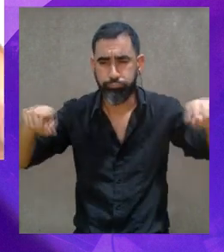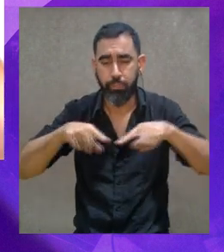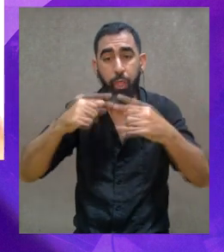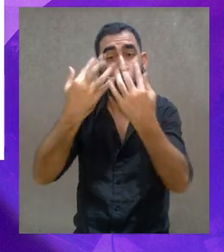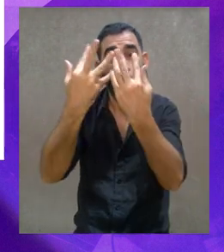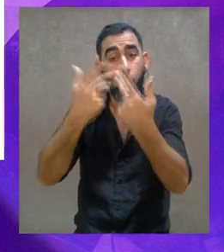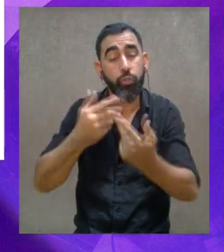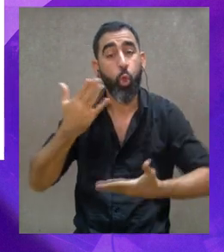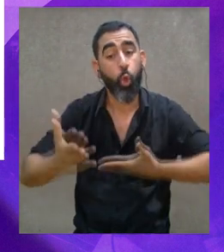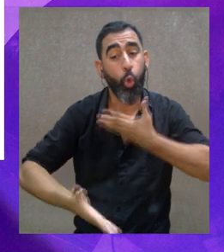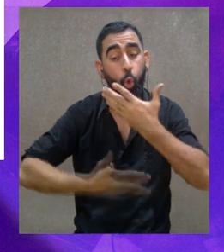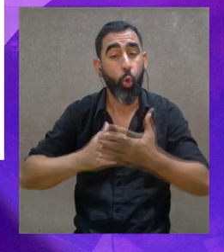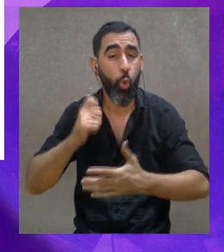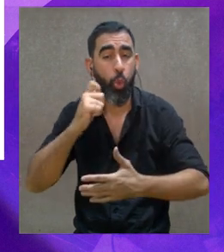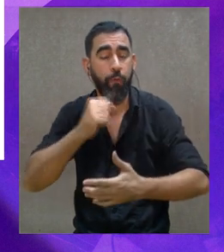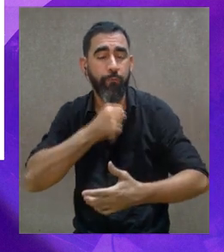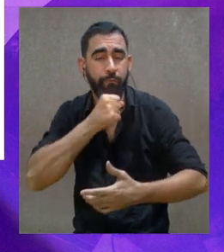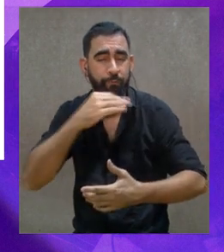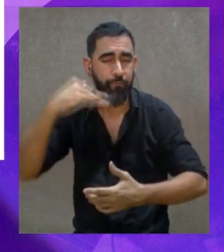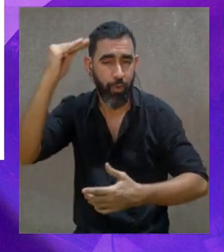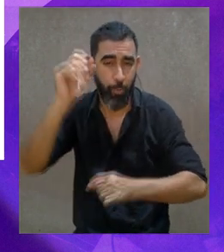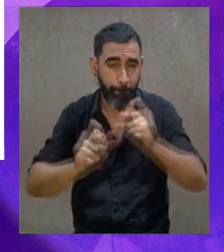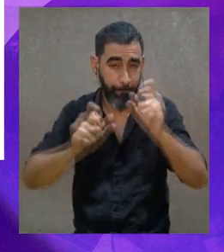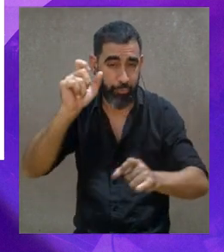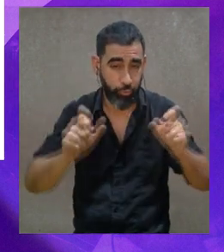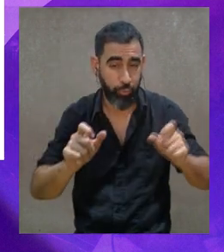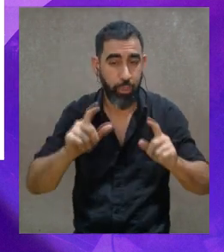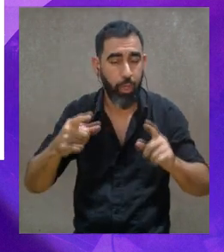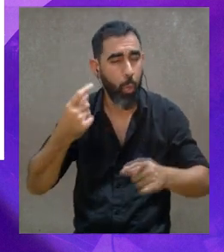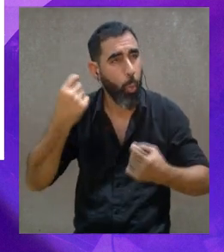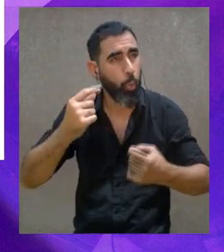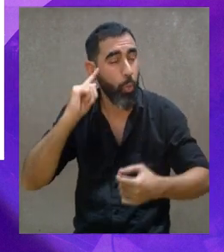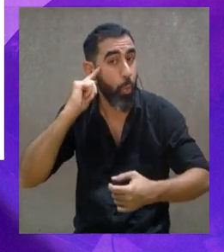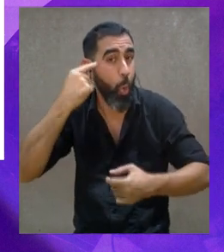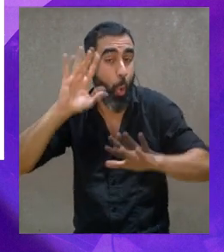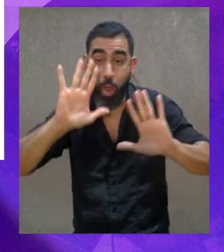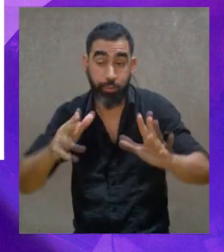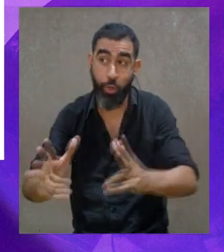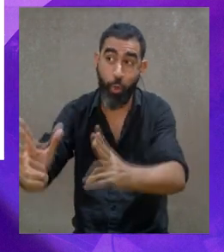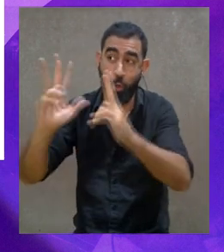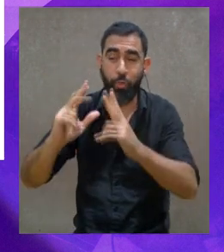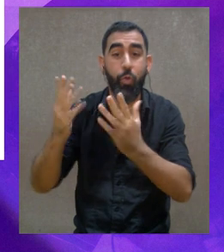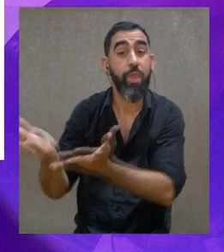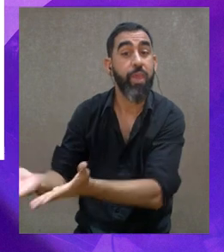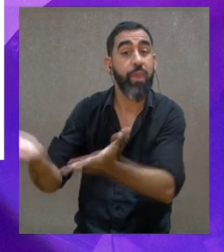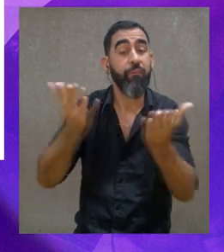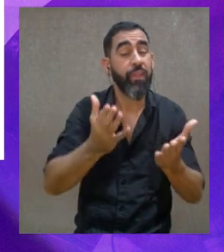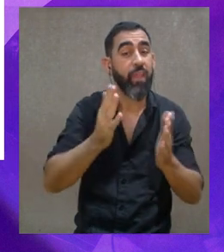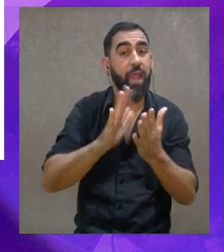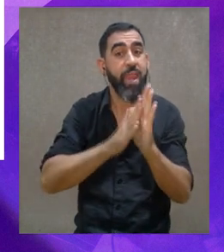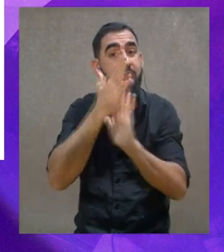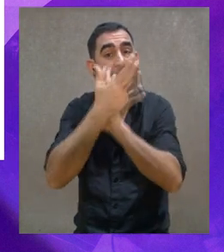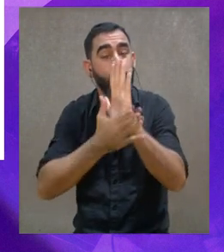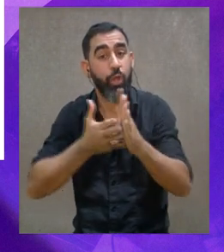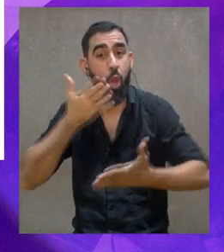escenario precioso, que habían organizado un encuentro de coros de la tercera edad y habían tenido la locura para ellos, porque así nos lo